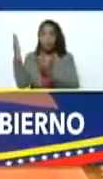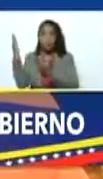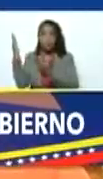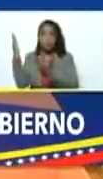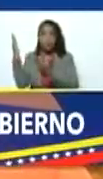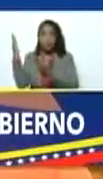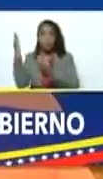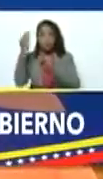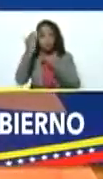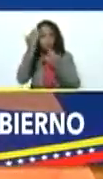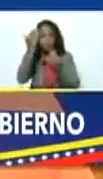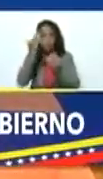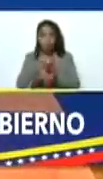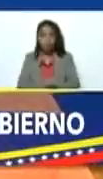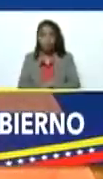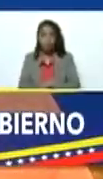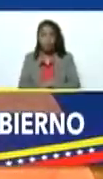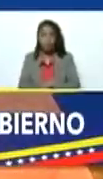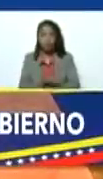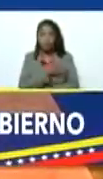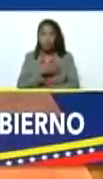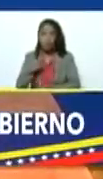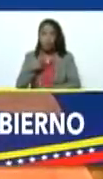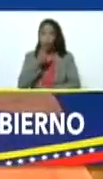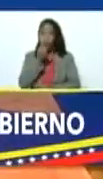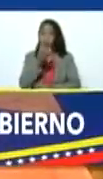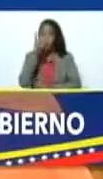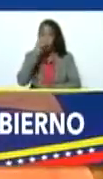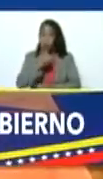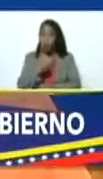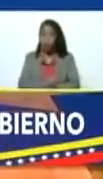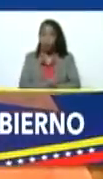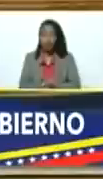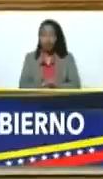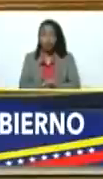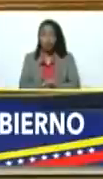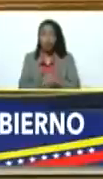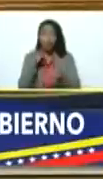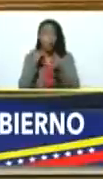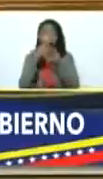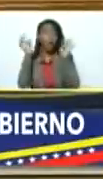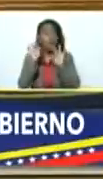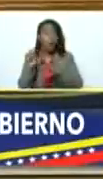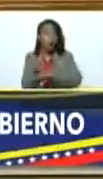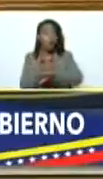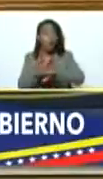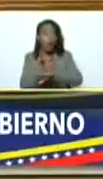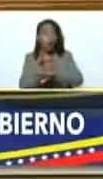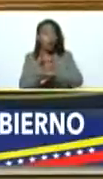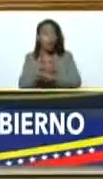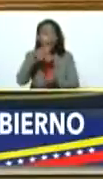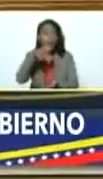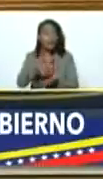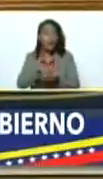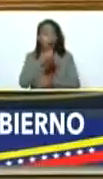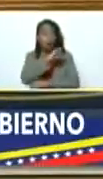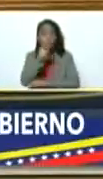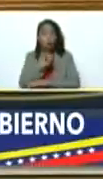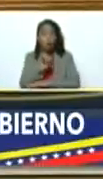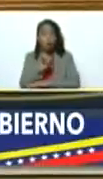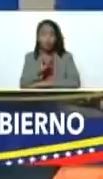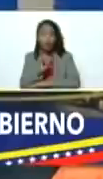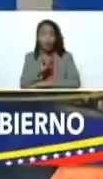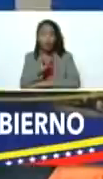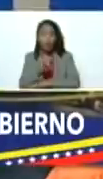Mi saludo y mis deseos de buen año. Igualmente está el gobernador del Estado Zulia, a